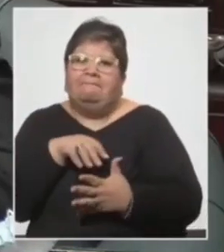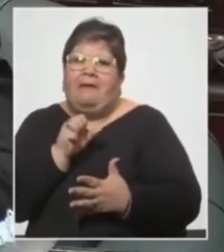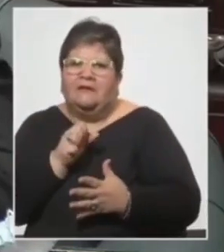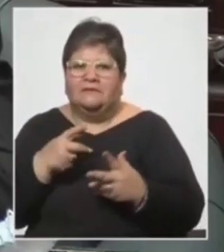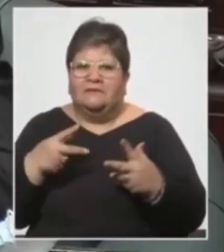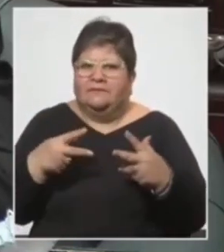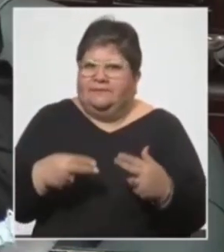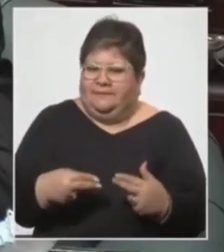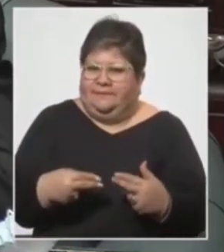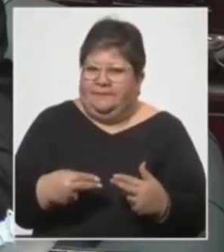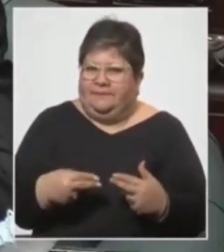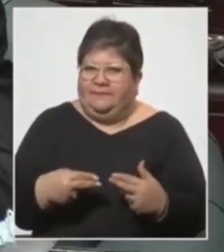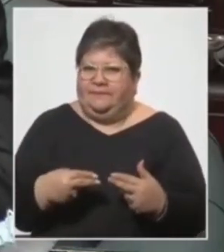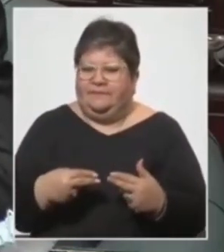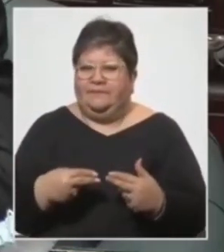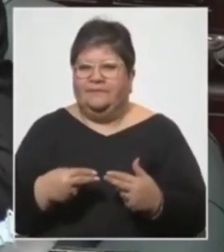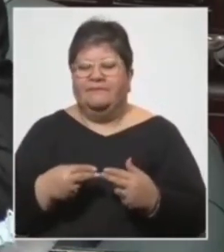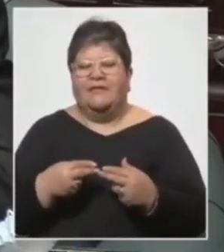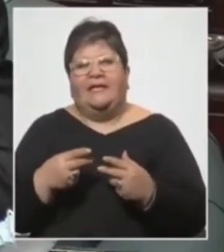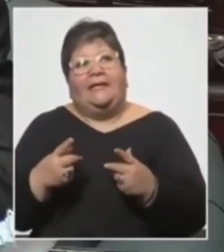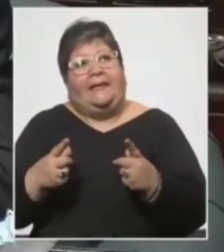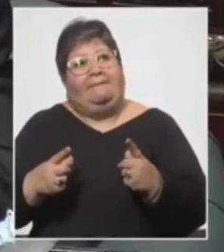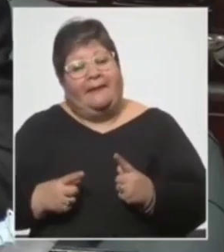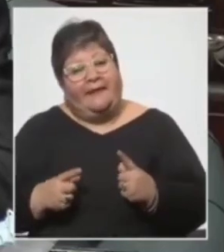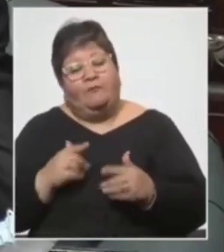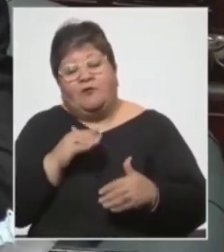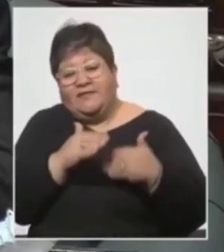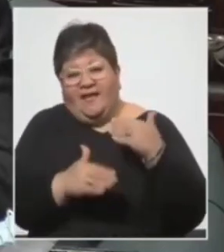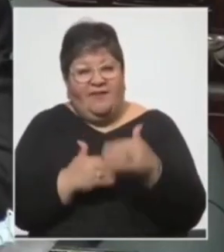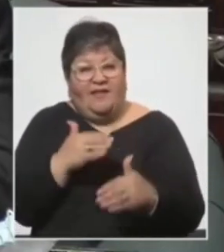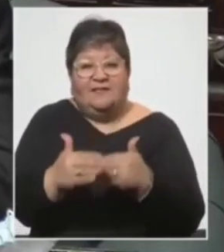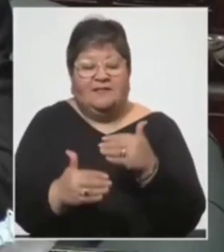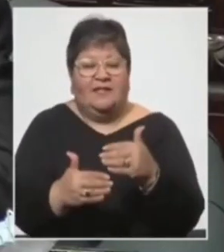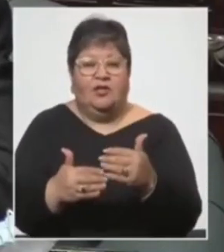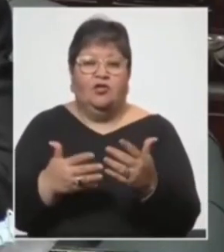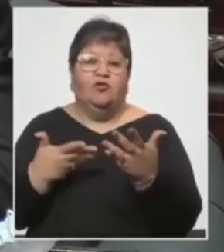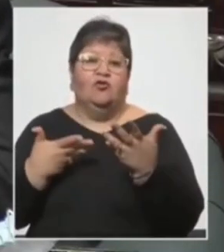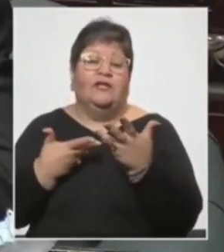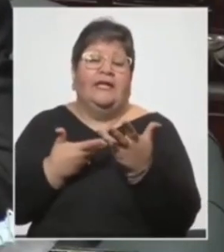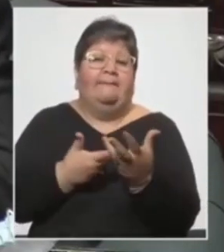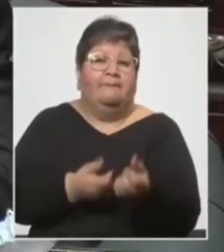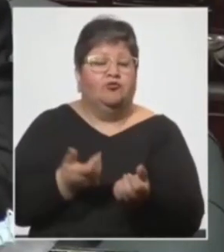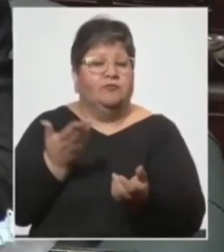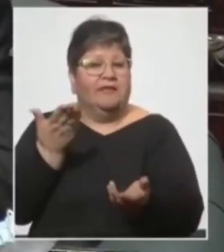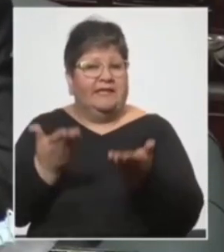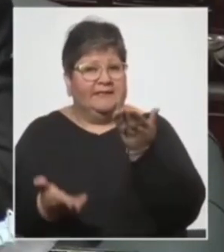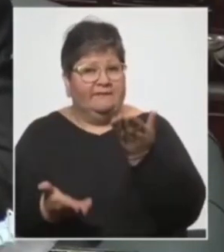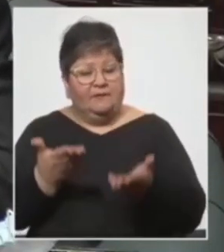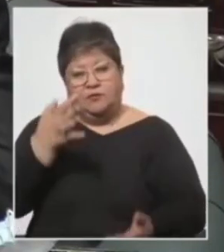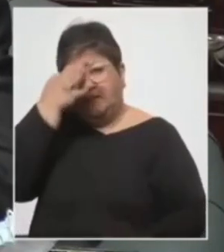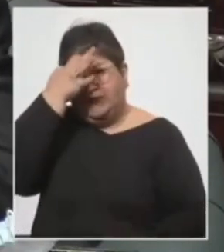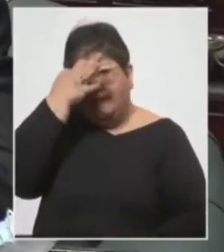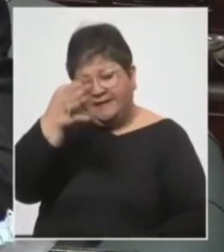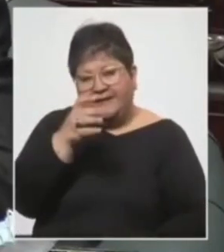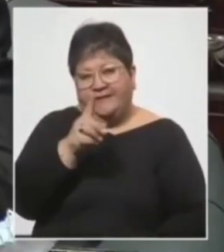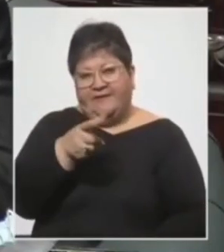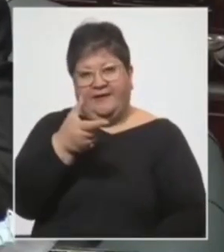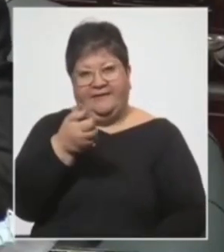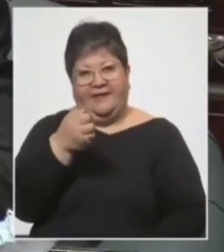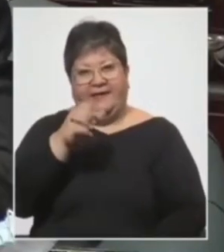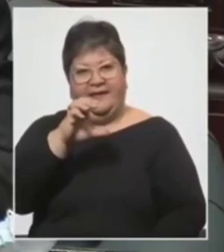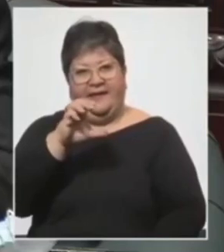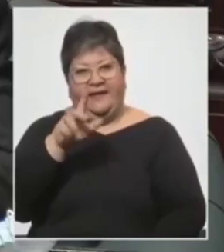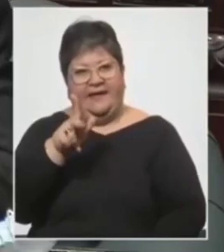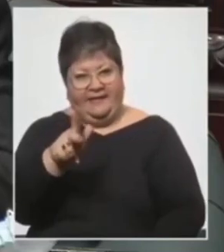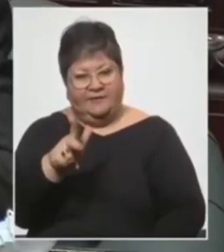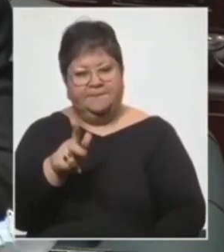y aspiramos a que se siga avanzando con el apoyo de las evaluaciones científicas del GACH que nos